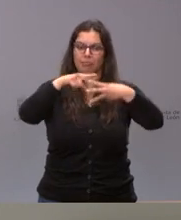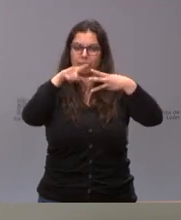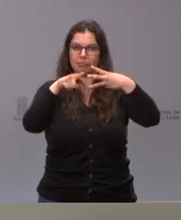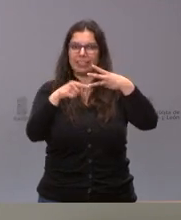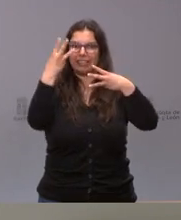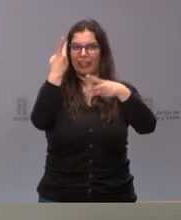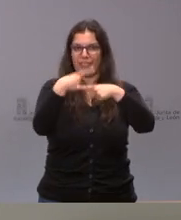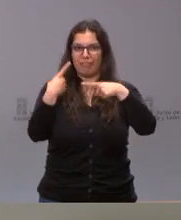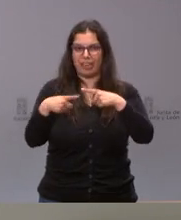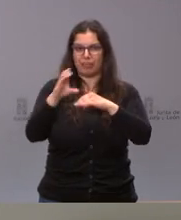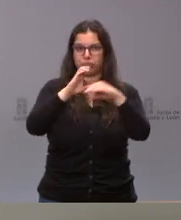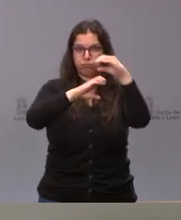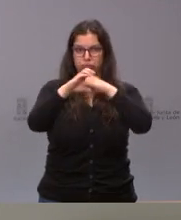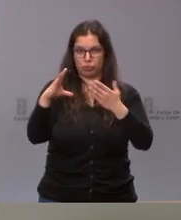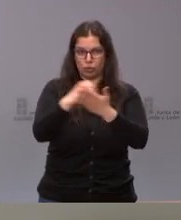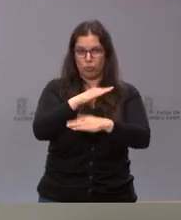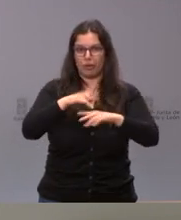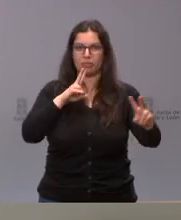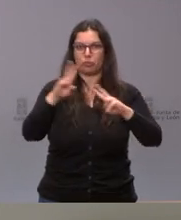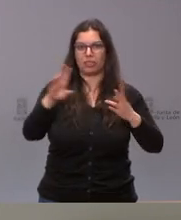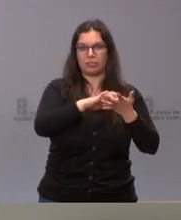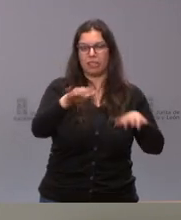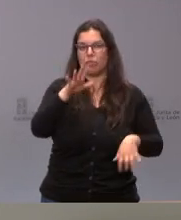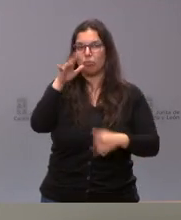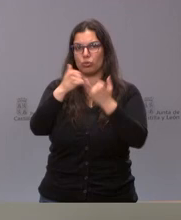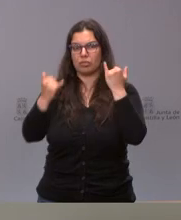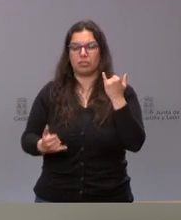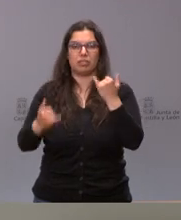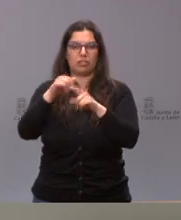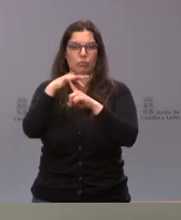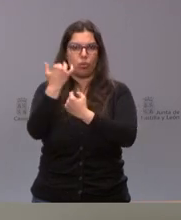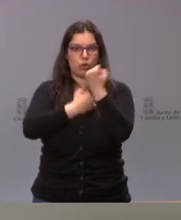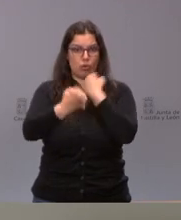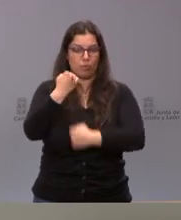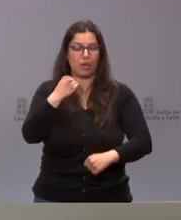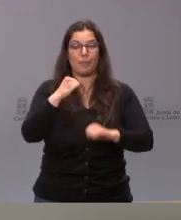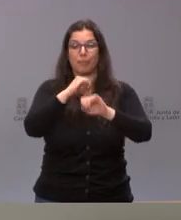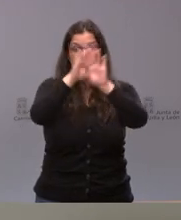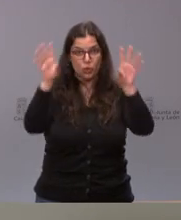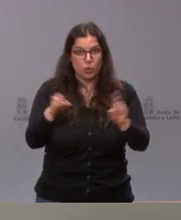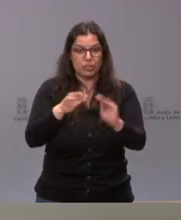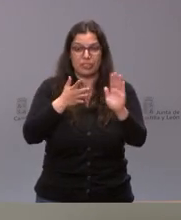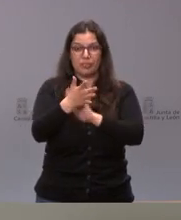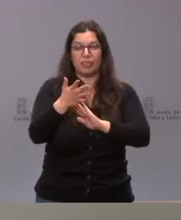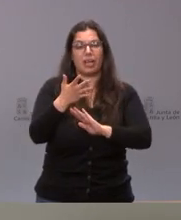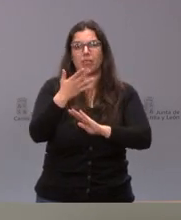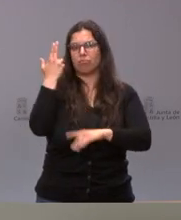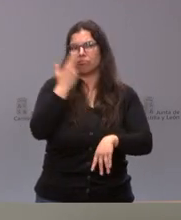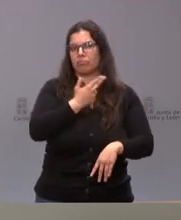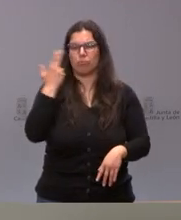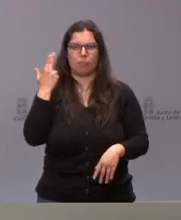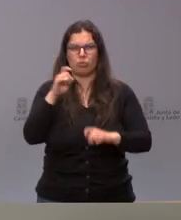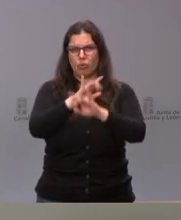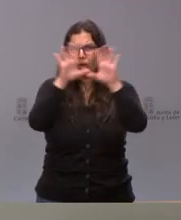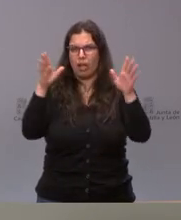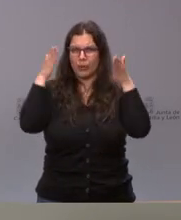plan para la respuesta de Castilla y León ante la situación económica. Todo esto configura un compromiso muy claro con el mundo local en Castilla y León,